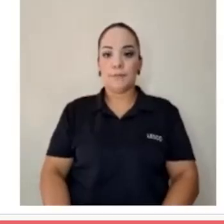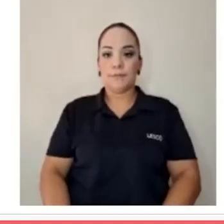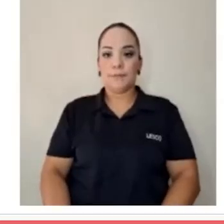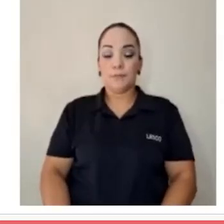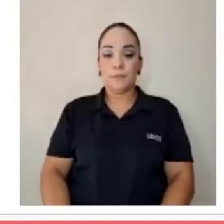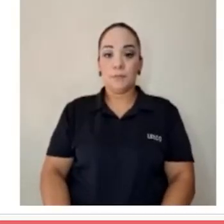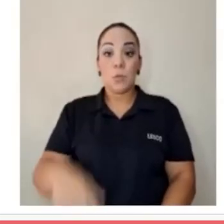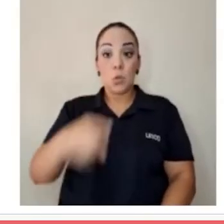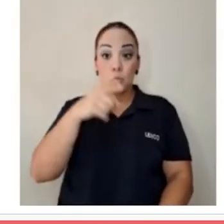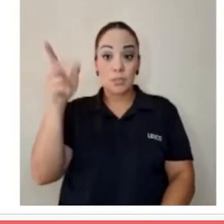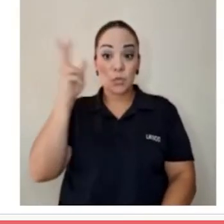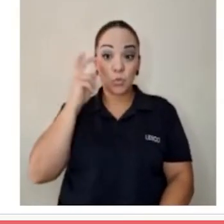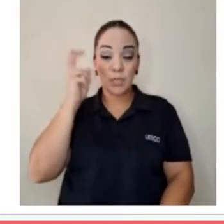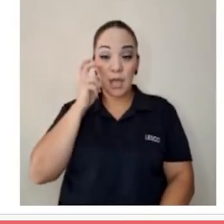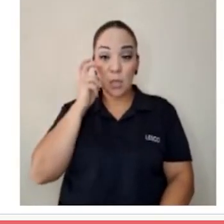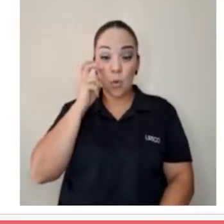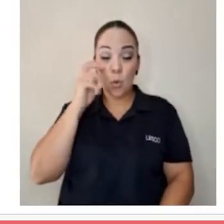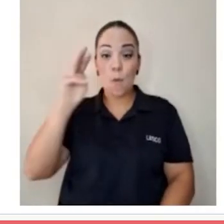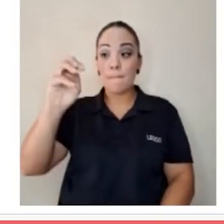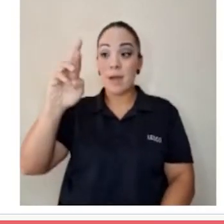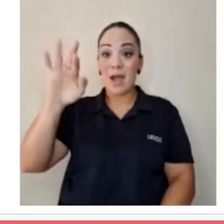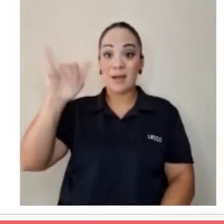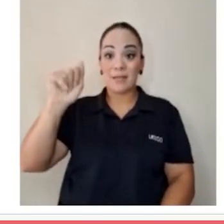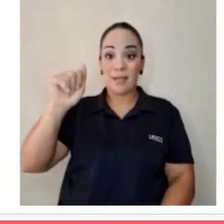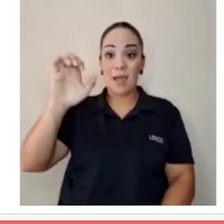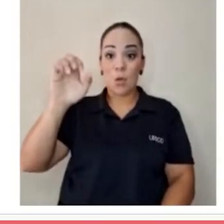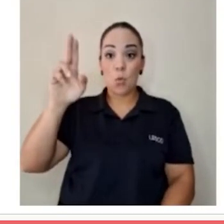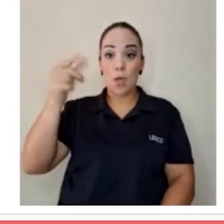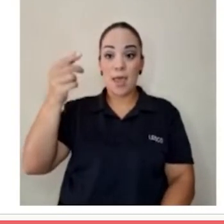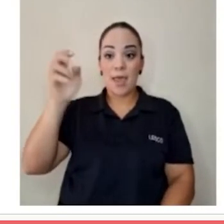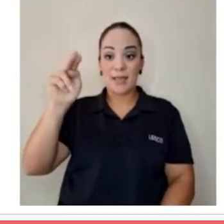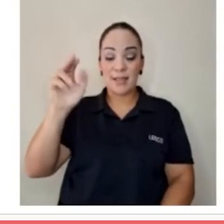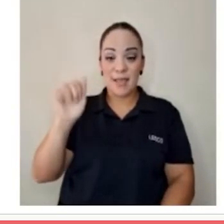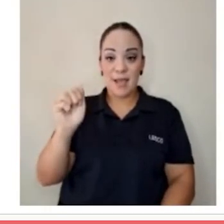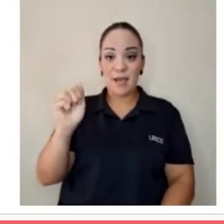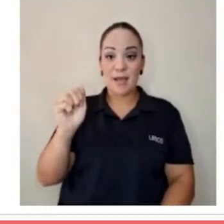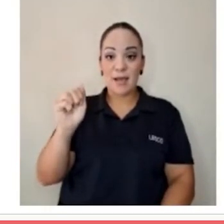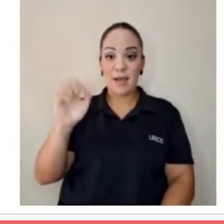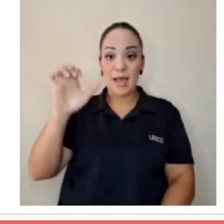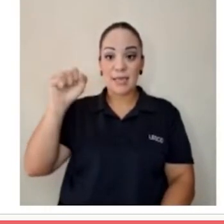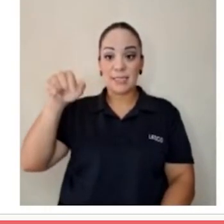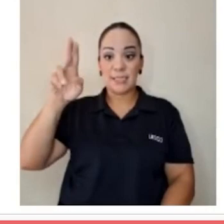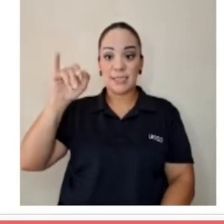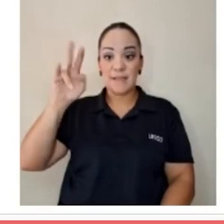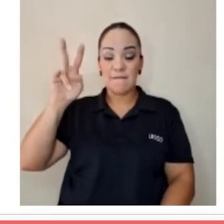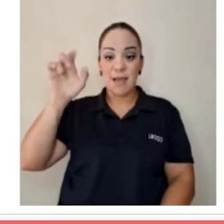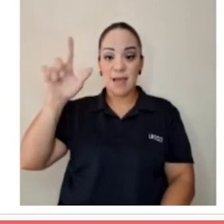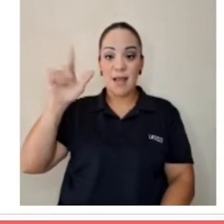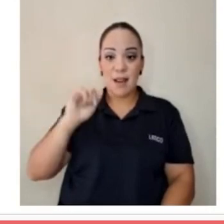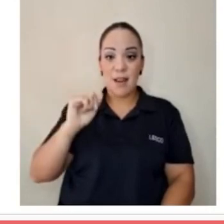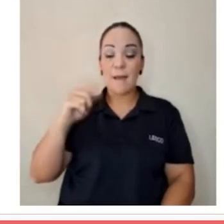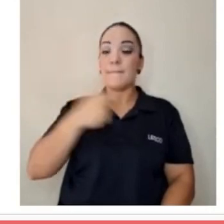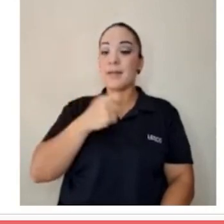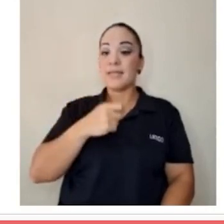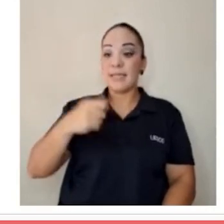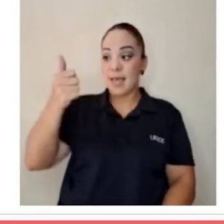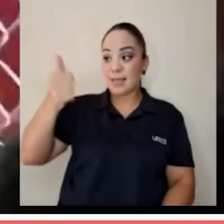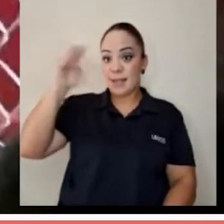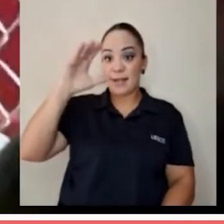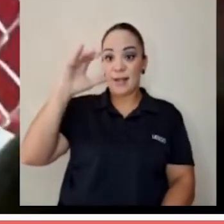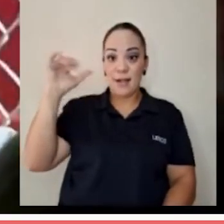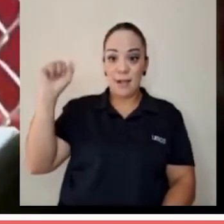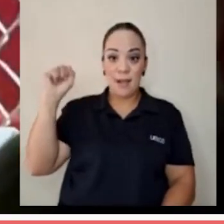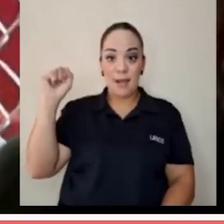¿Ustedes han oído hablar de Marta Eugenia Esquivel, Presidenta de la Caja?